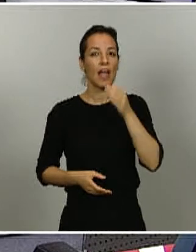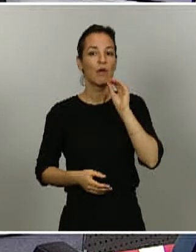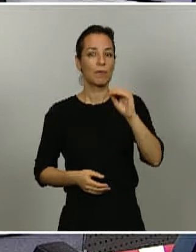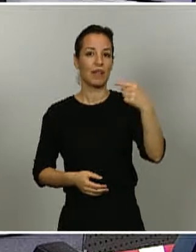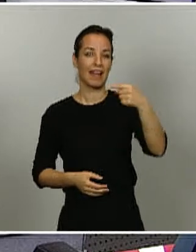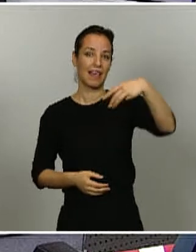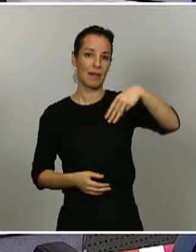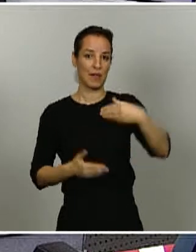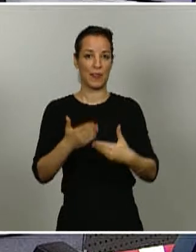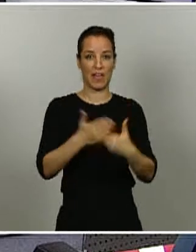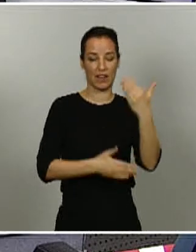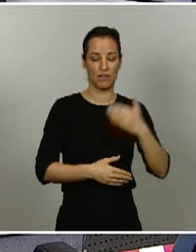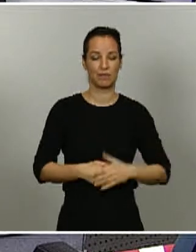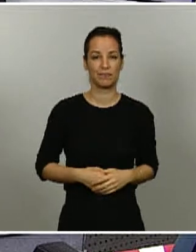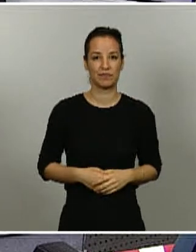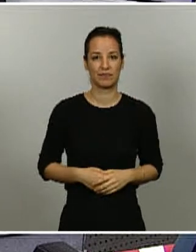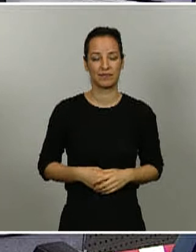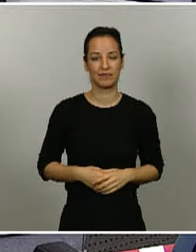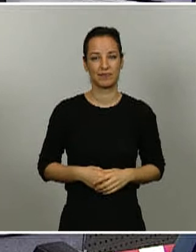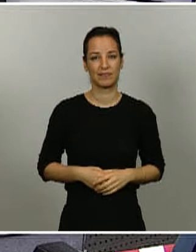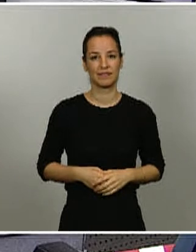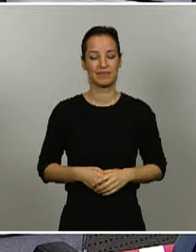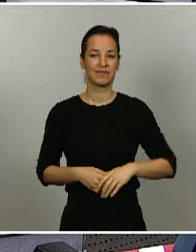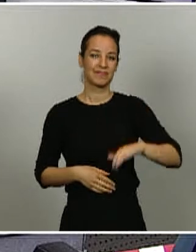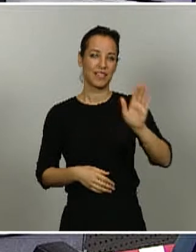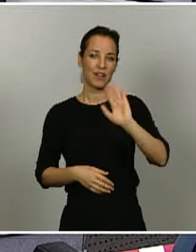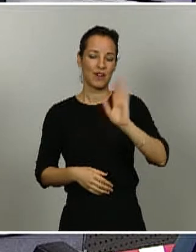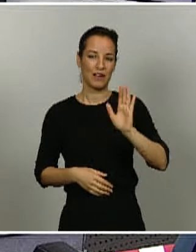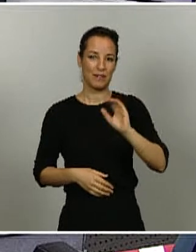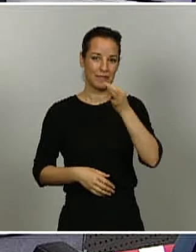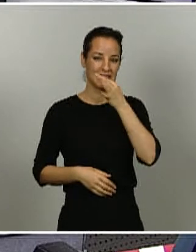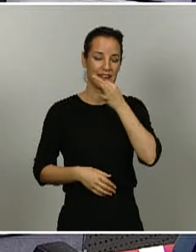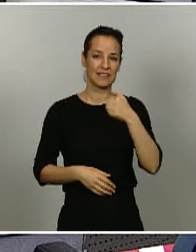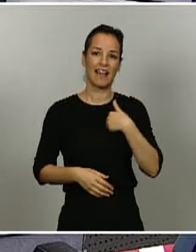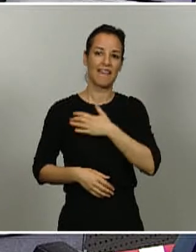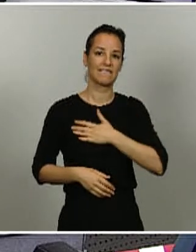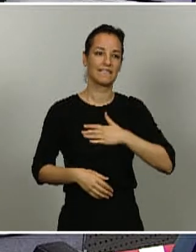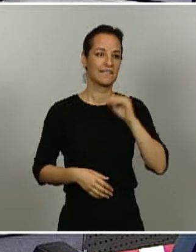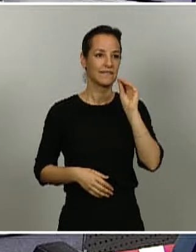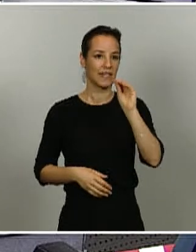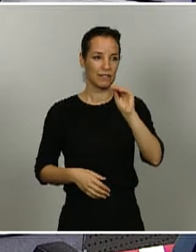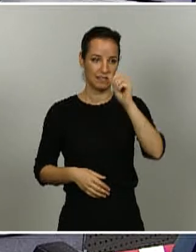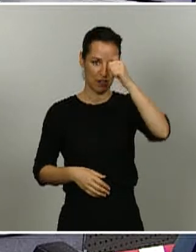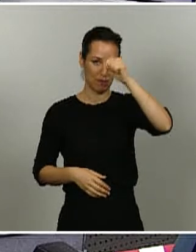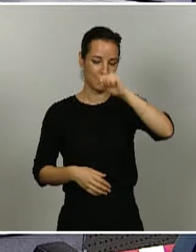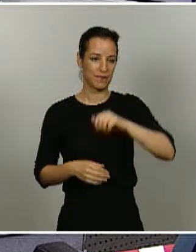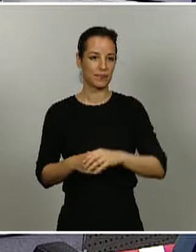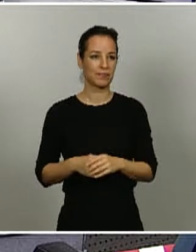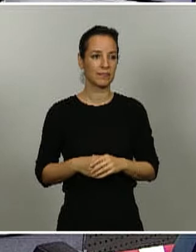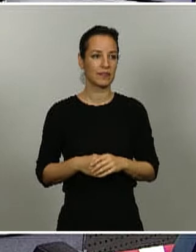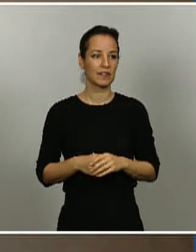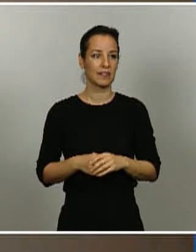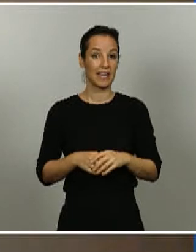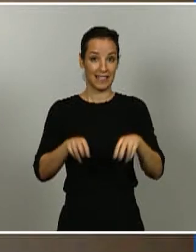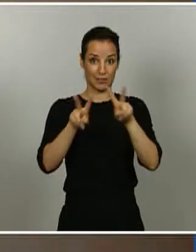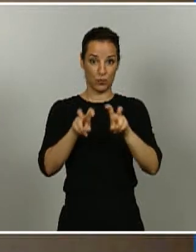Buenas tardes a todos soy Juan Carlos Figuereo de GNDiario me gustaría preguntarles en relación al estudio qué participación tienen en él las